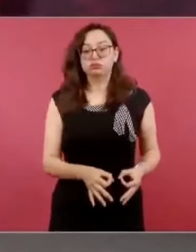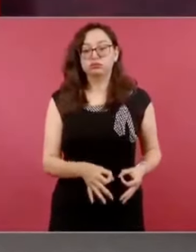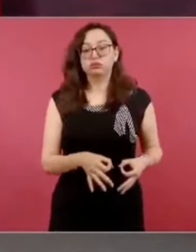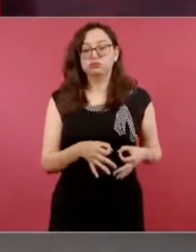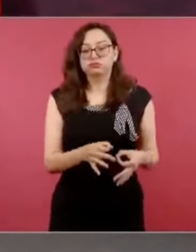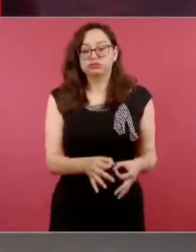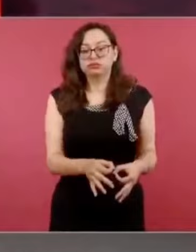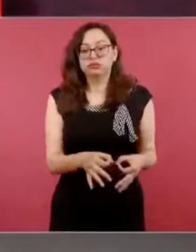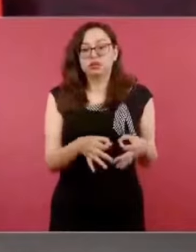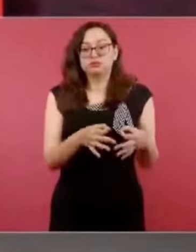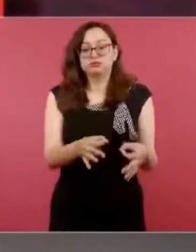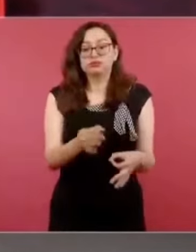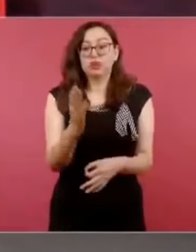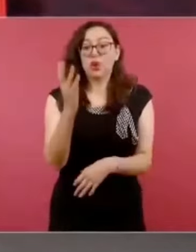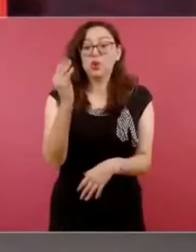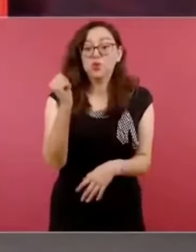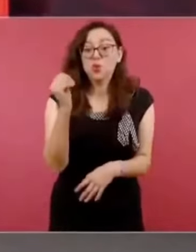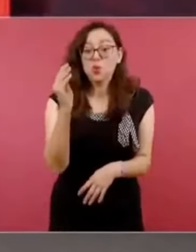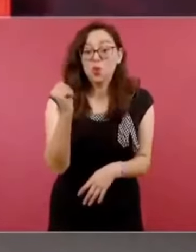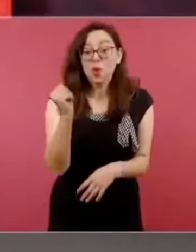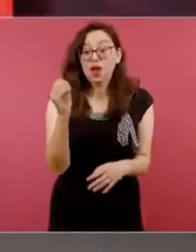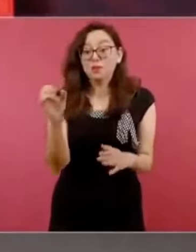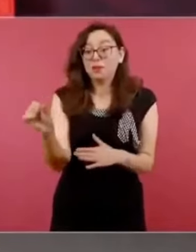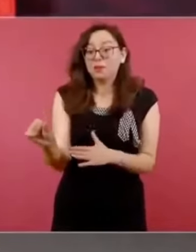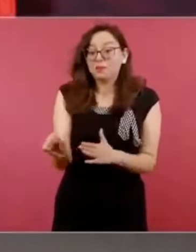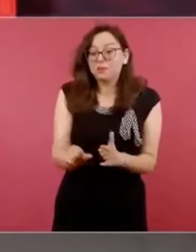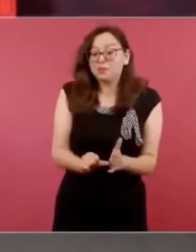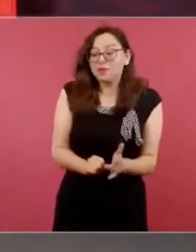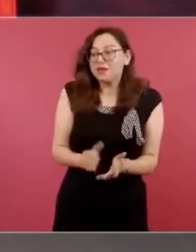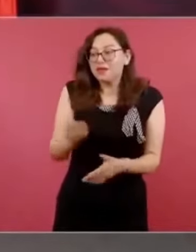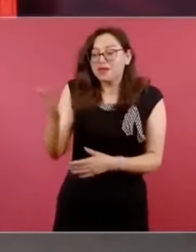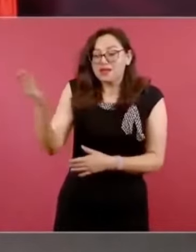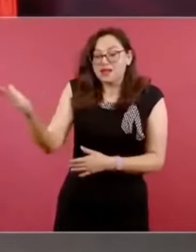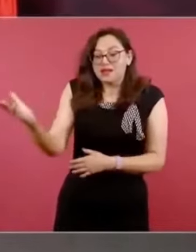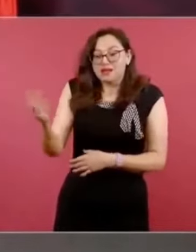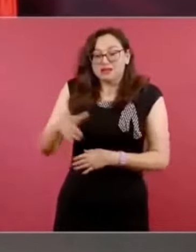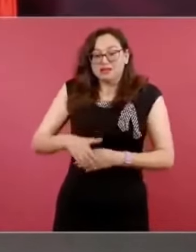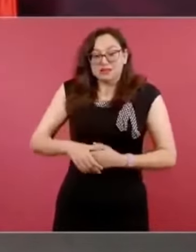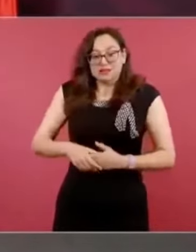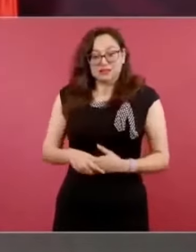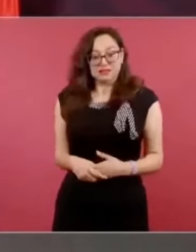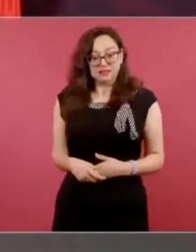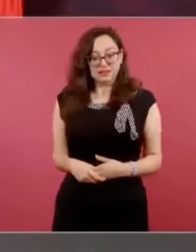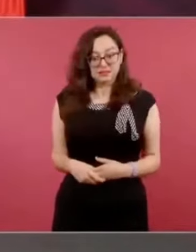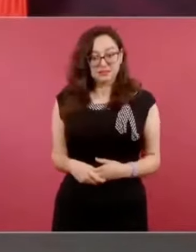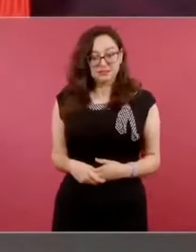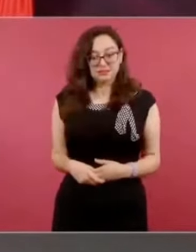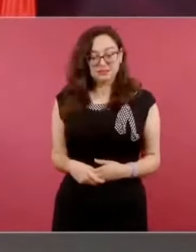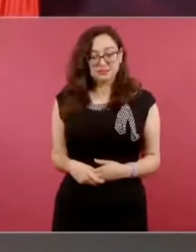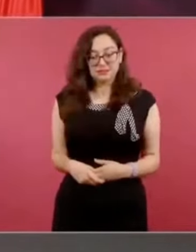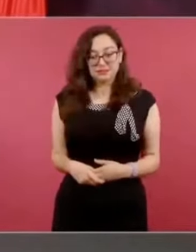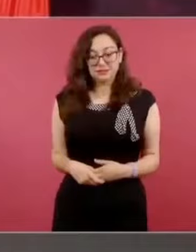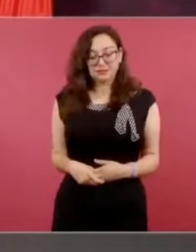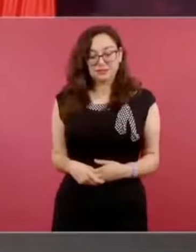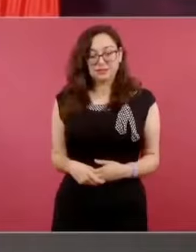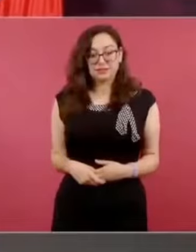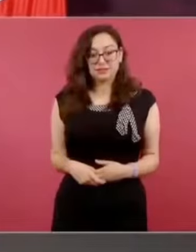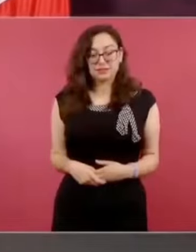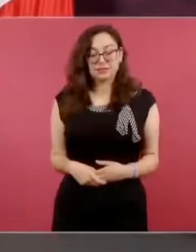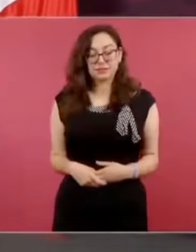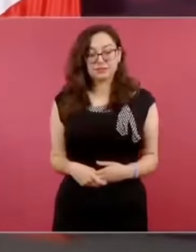No, y ahora hay un debate en contra